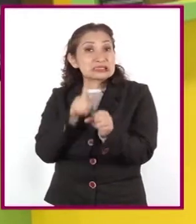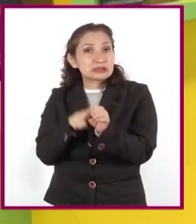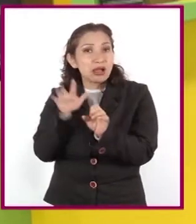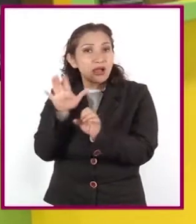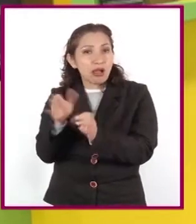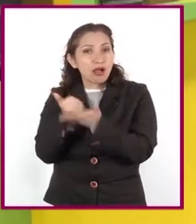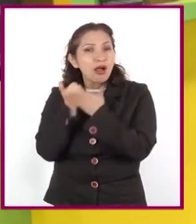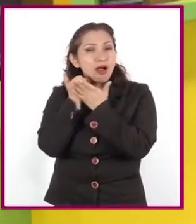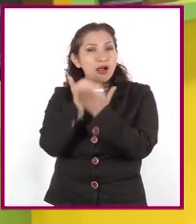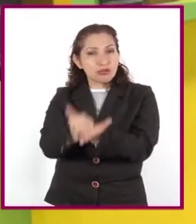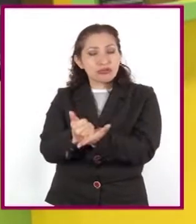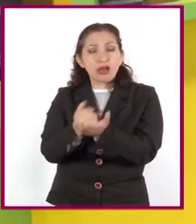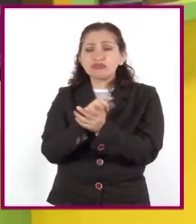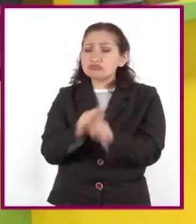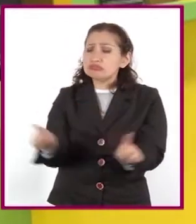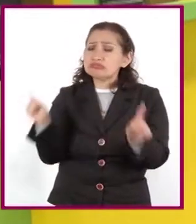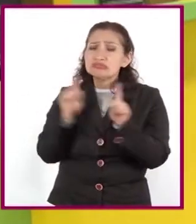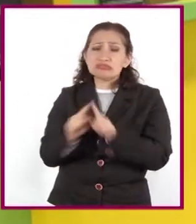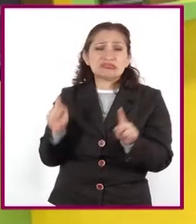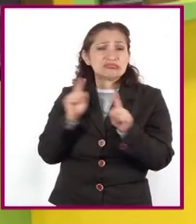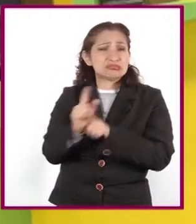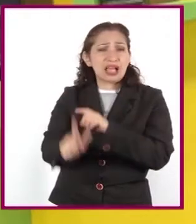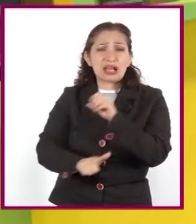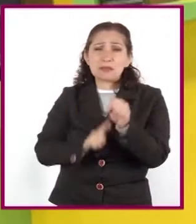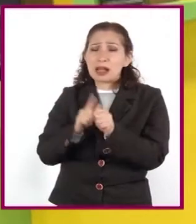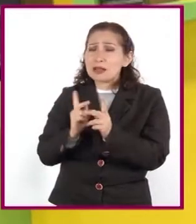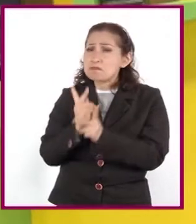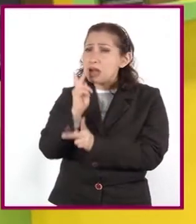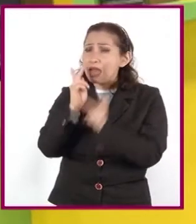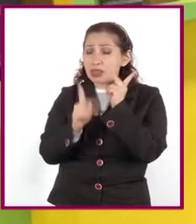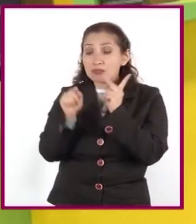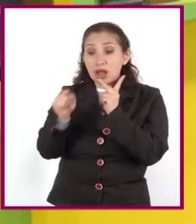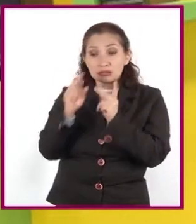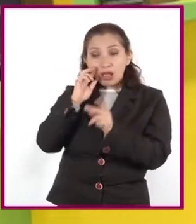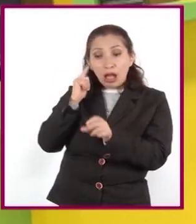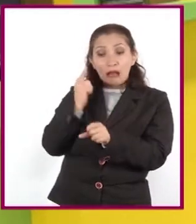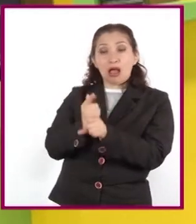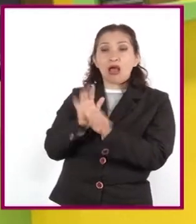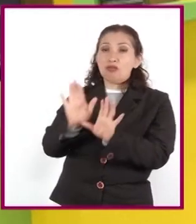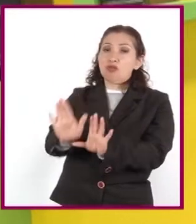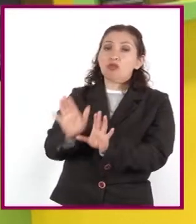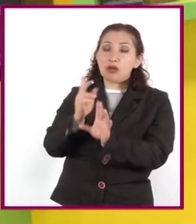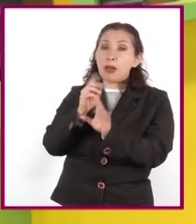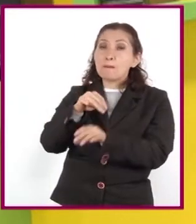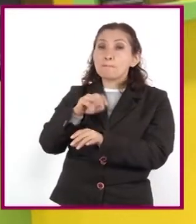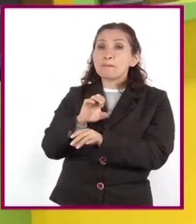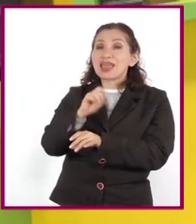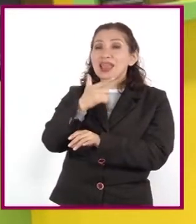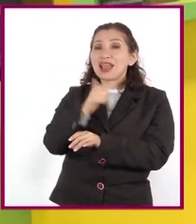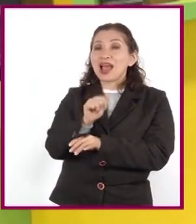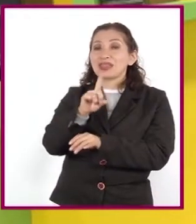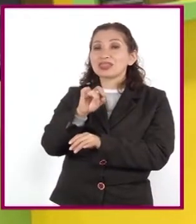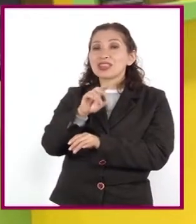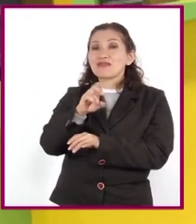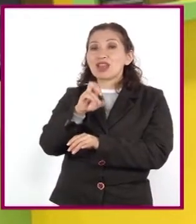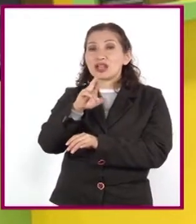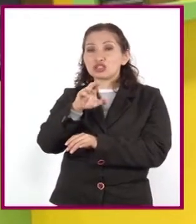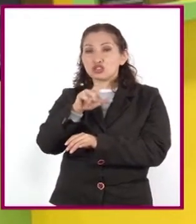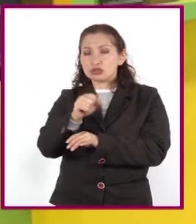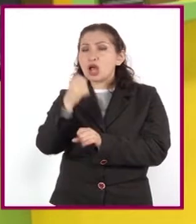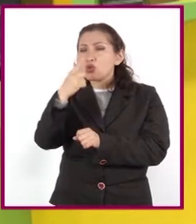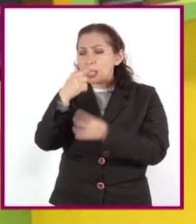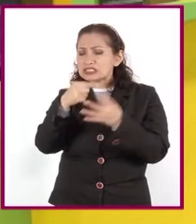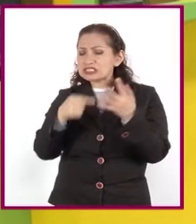que favorecen una amplia biodiversidad, por lo que son considerados megadiversos. Conozcamos algunas